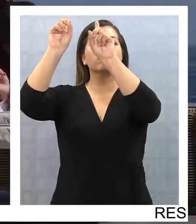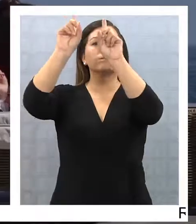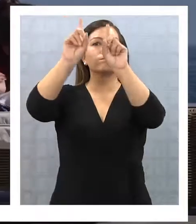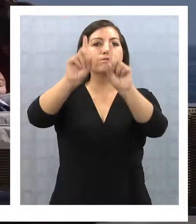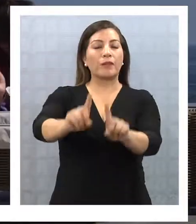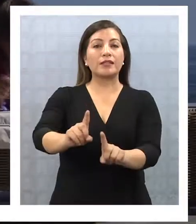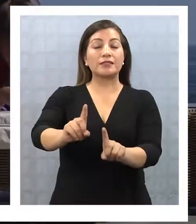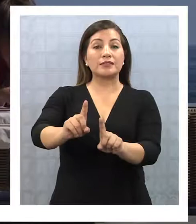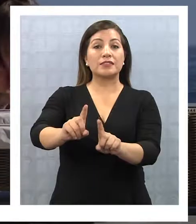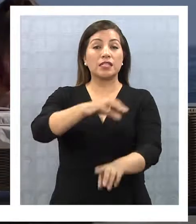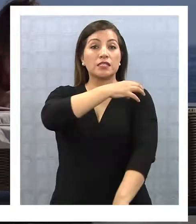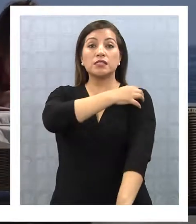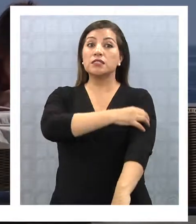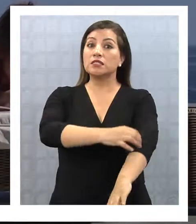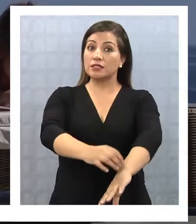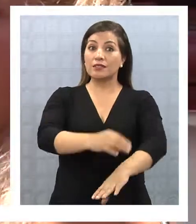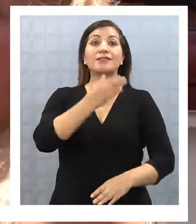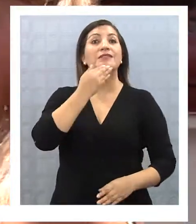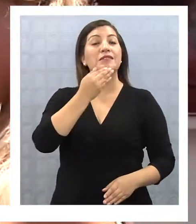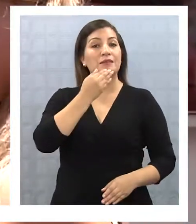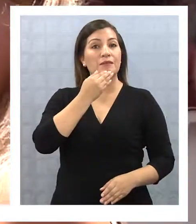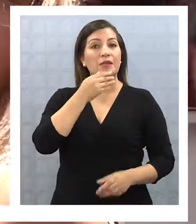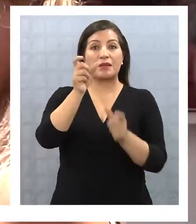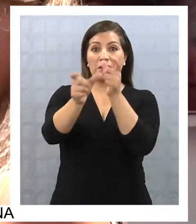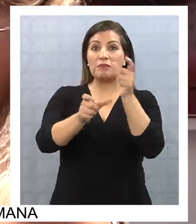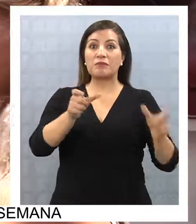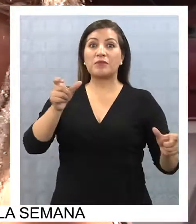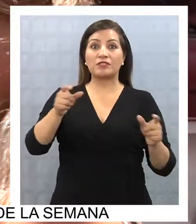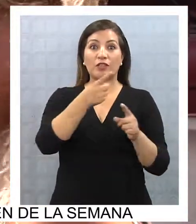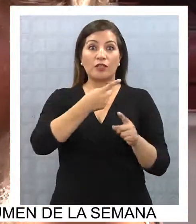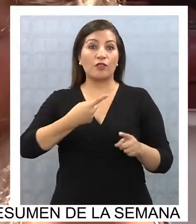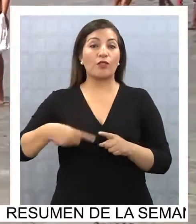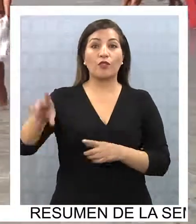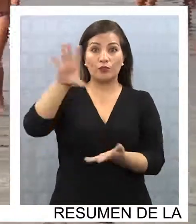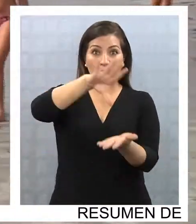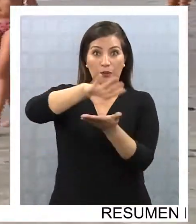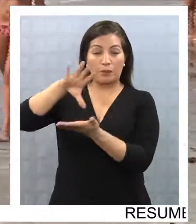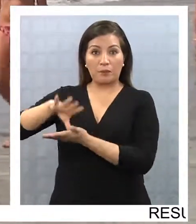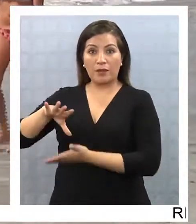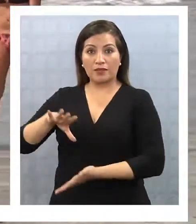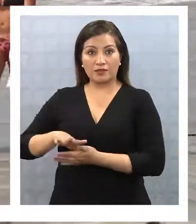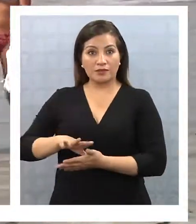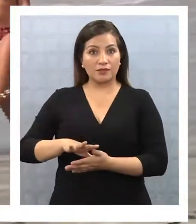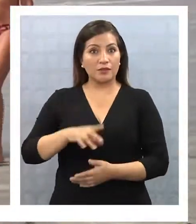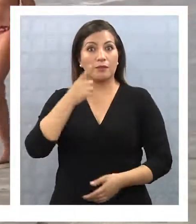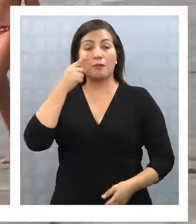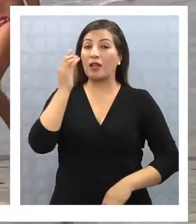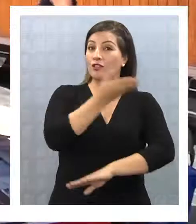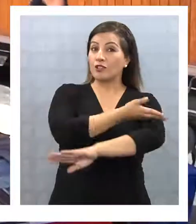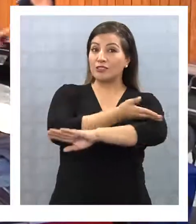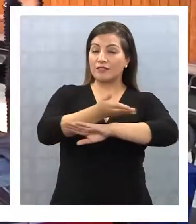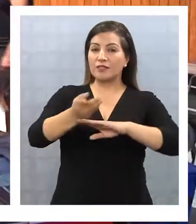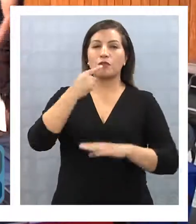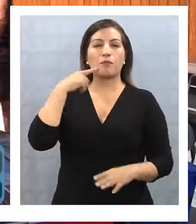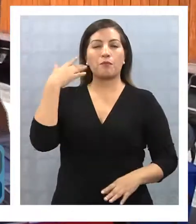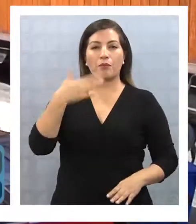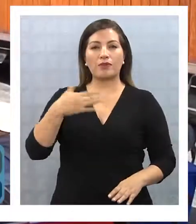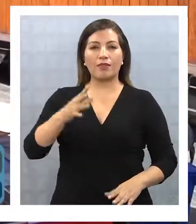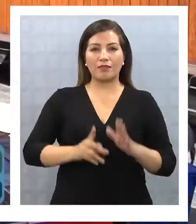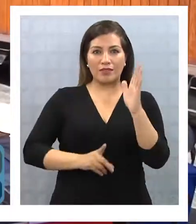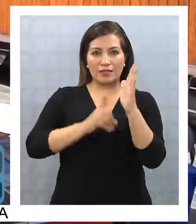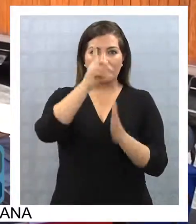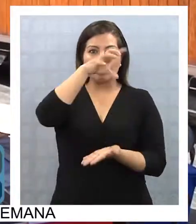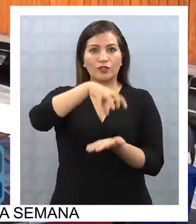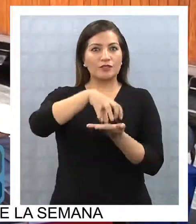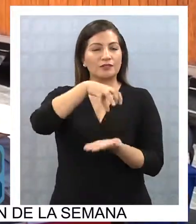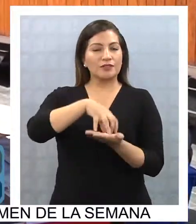turismo interno, sino también con un gran flujo de visitantes angloparlantes. Sin embargo, dentro de los servicios en esta importante área de